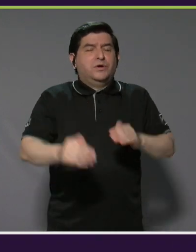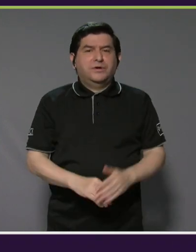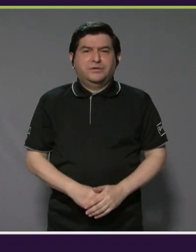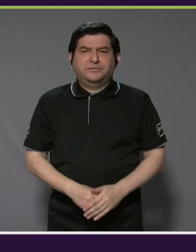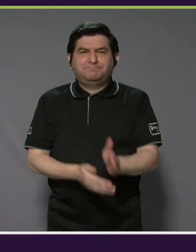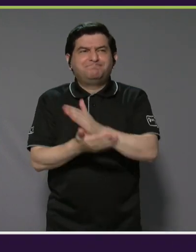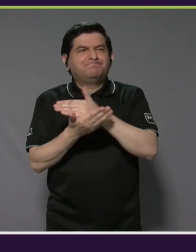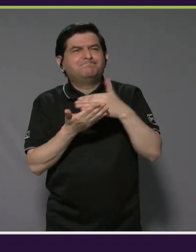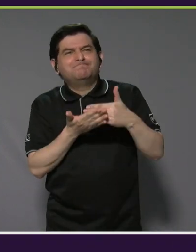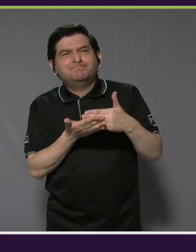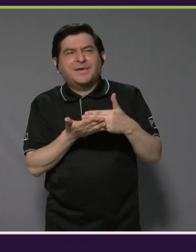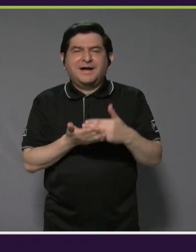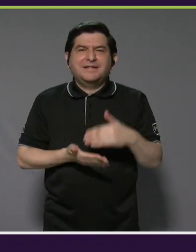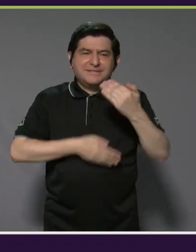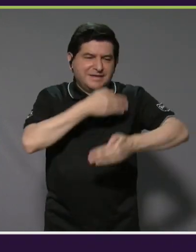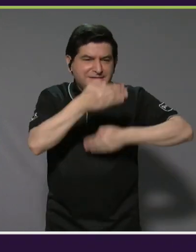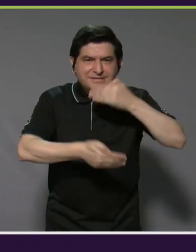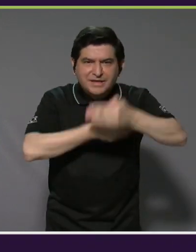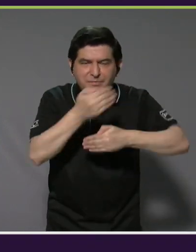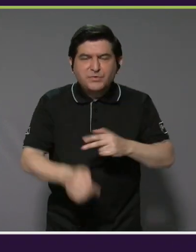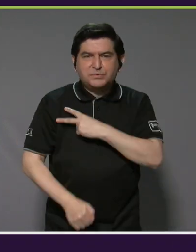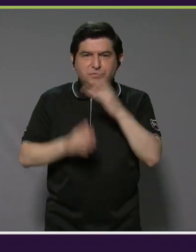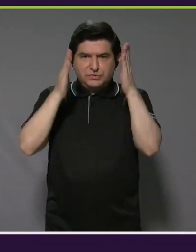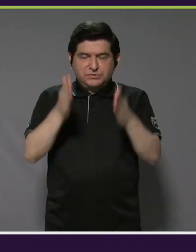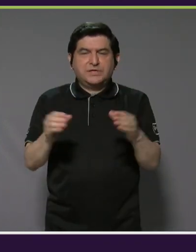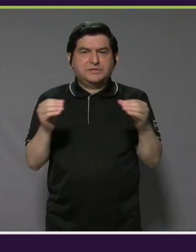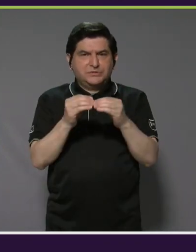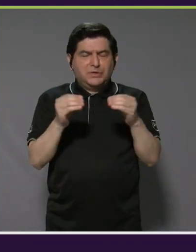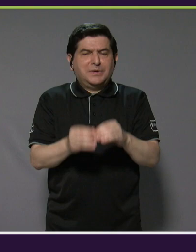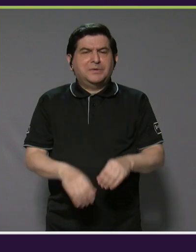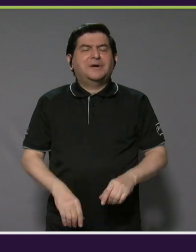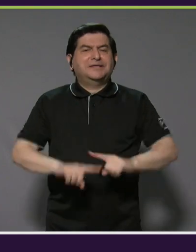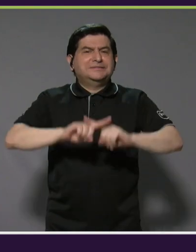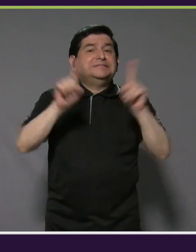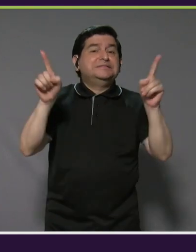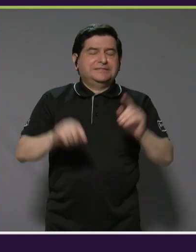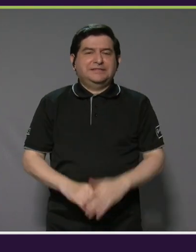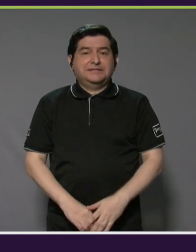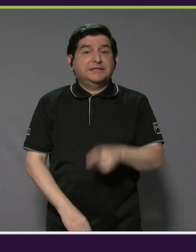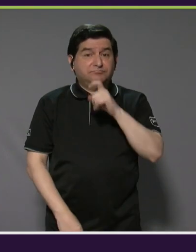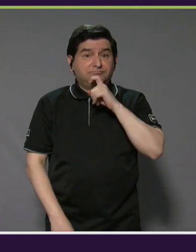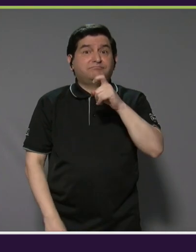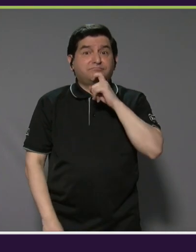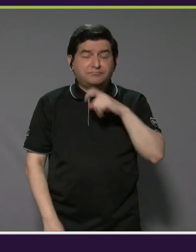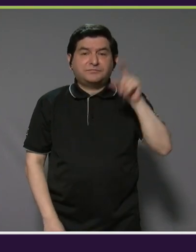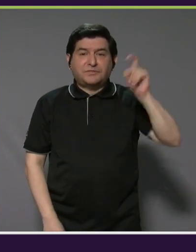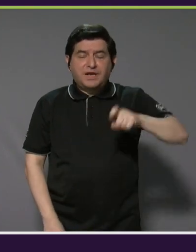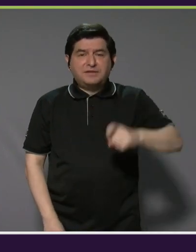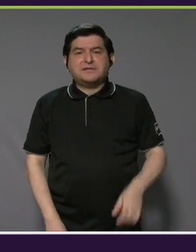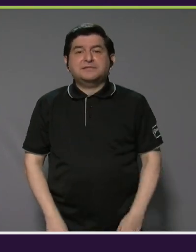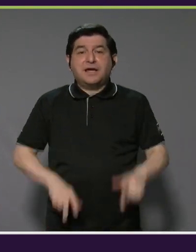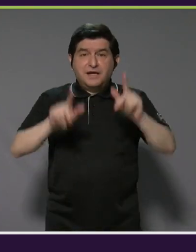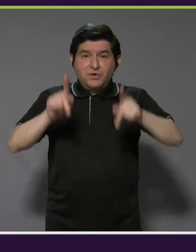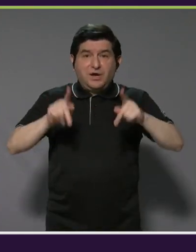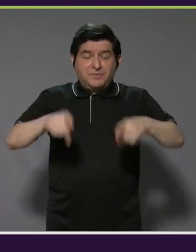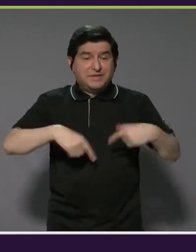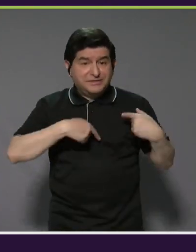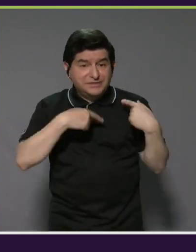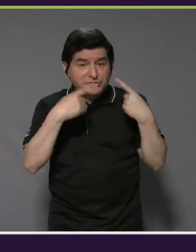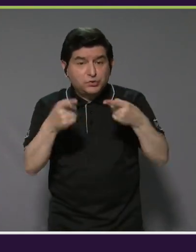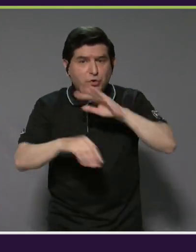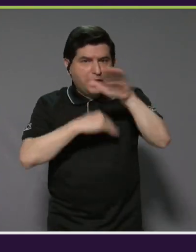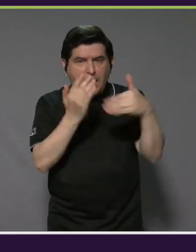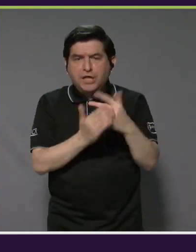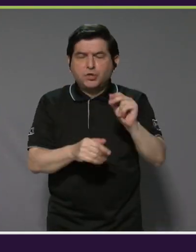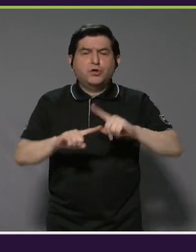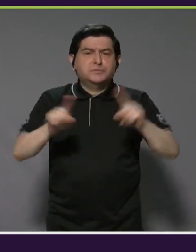la parte logística de voluntarios es un poco más diferente, un poco más difícil porque hay que mover a la gente, no a